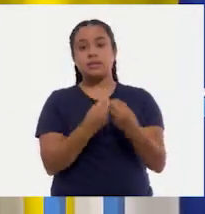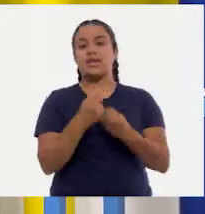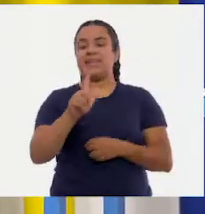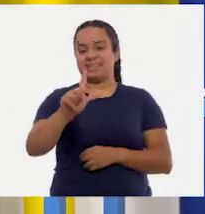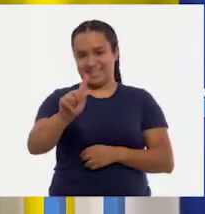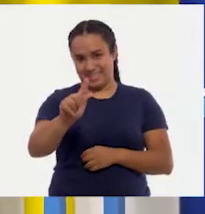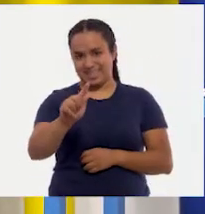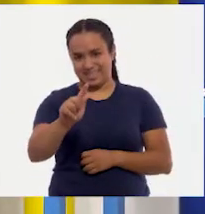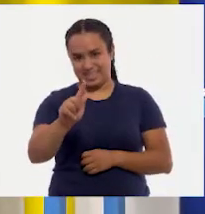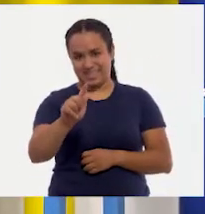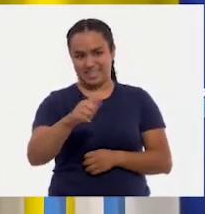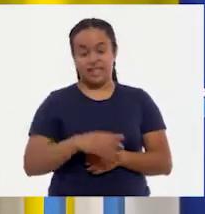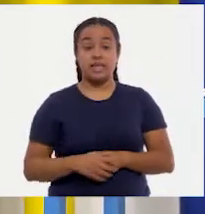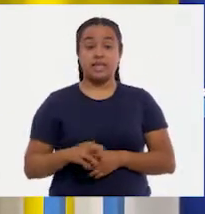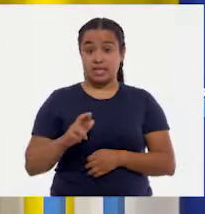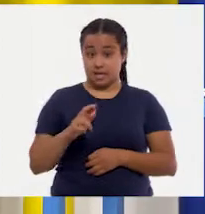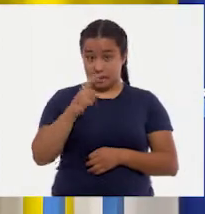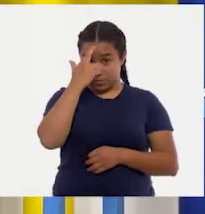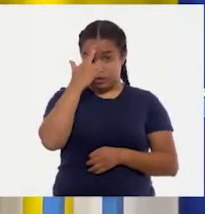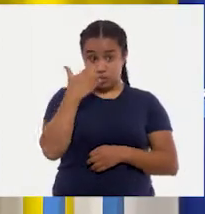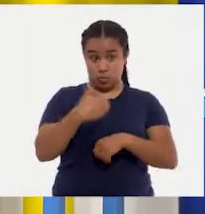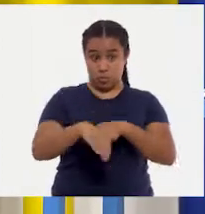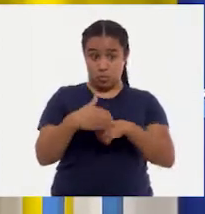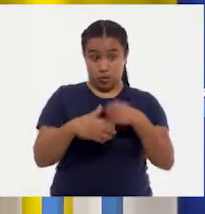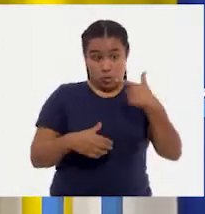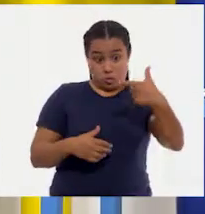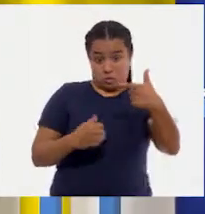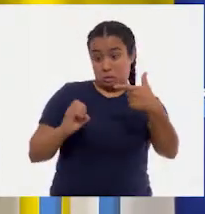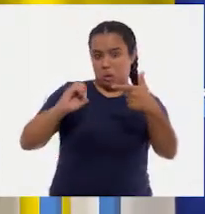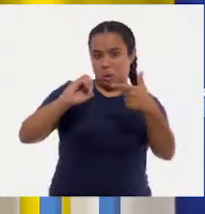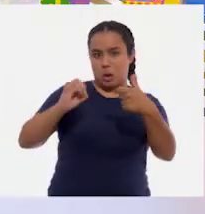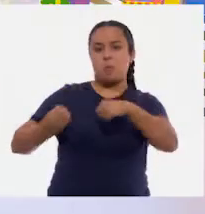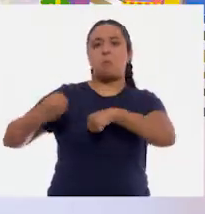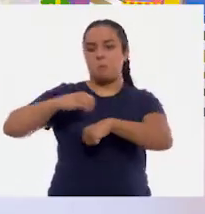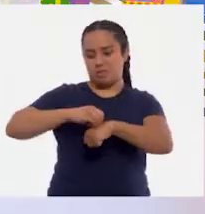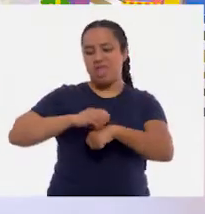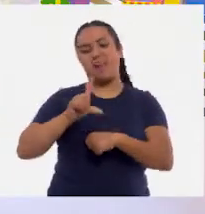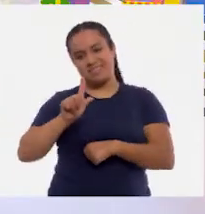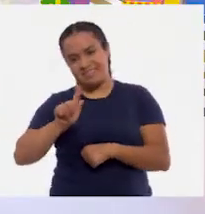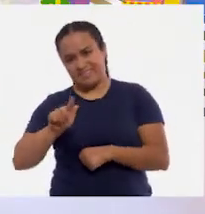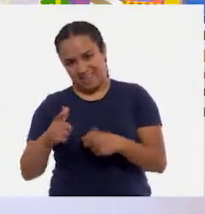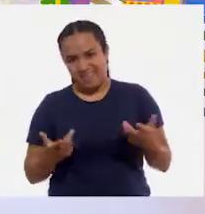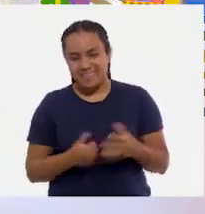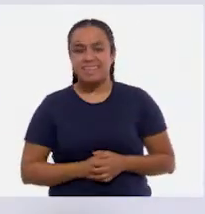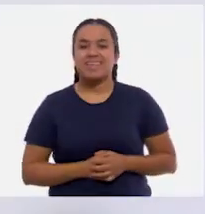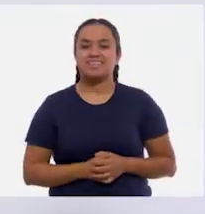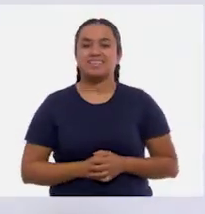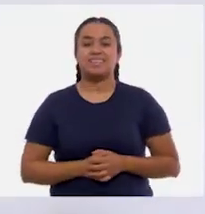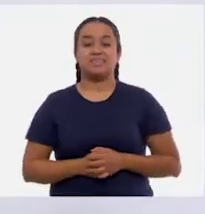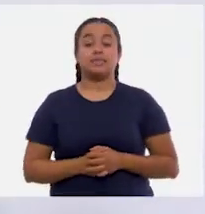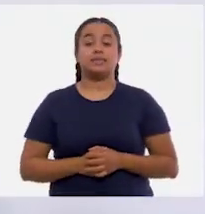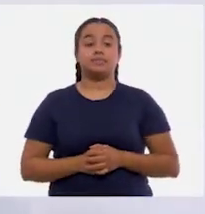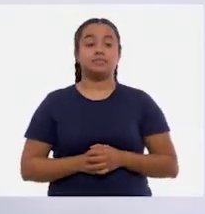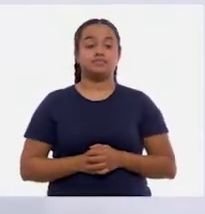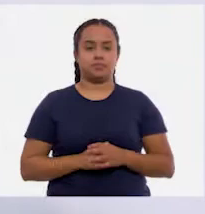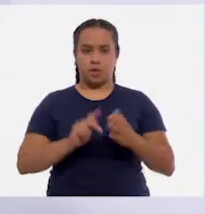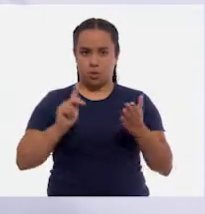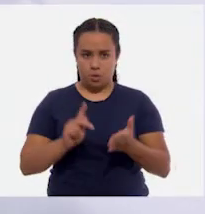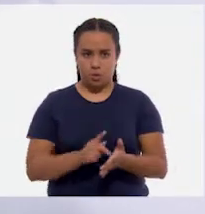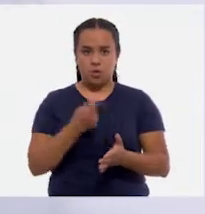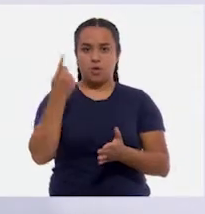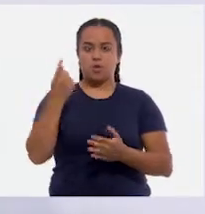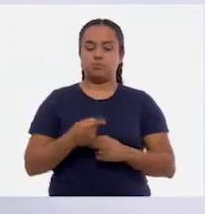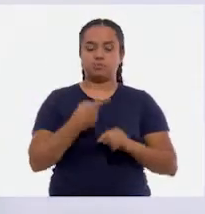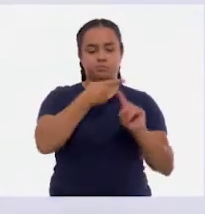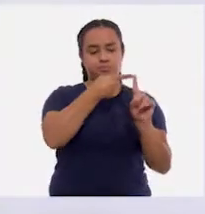Muy bien. Ya saben, si tenemos este número, le ponemos un cero. Así es. Ahora, vamos a hacer nuevamente